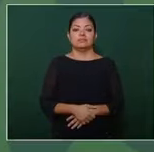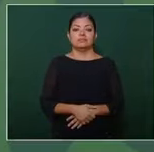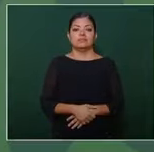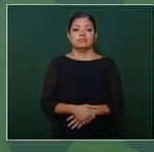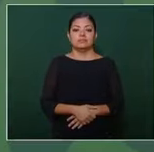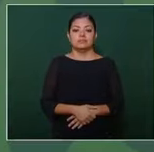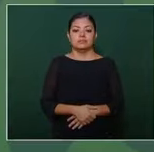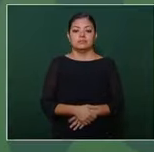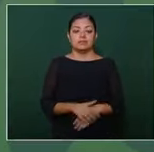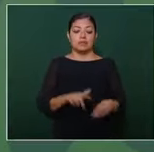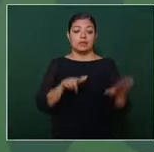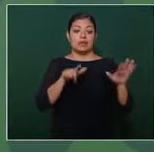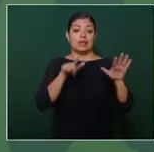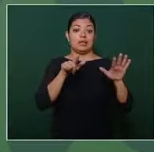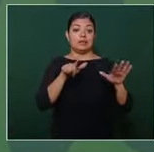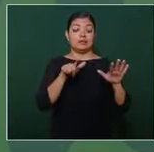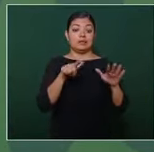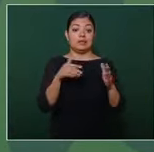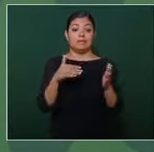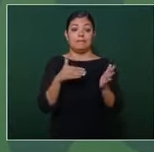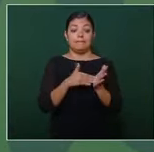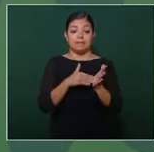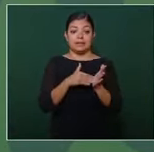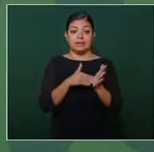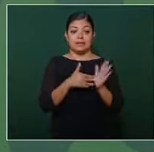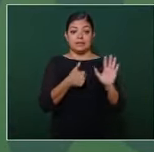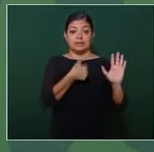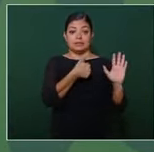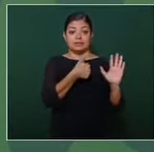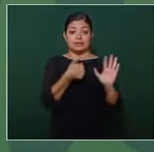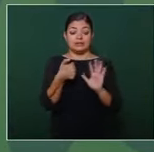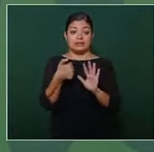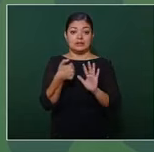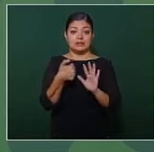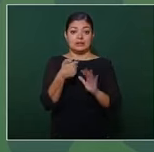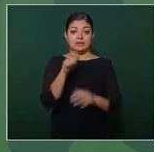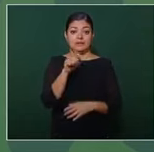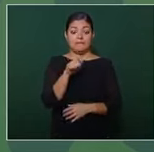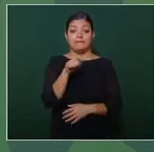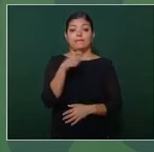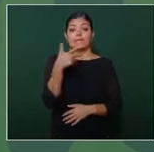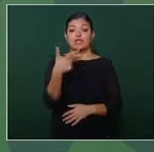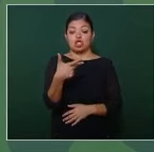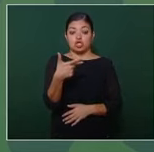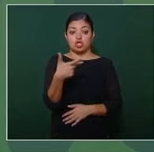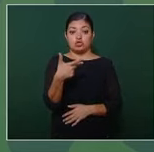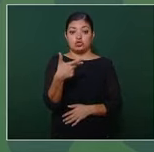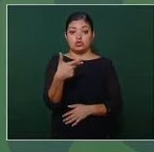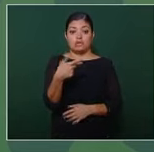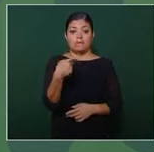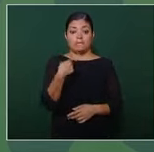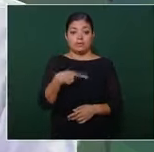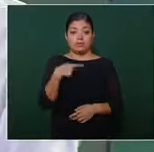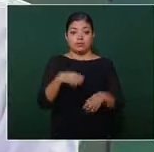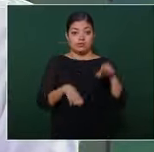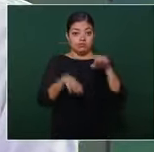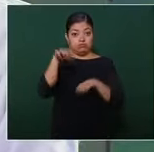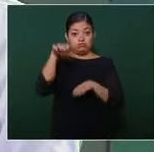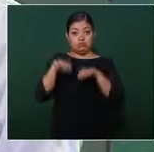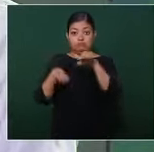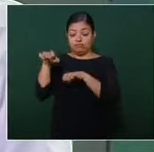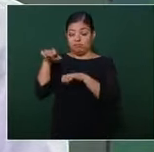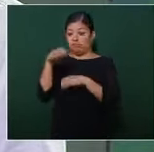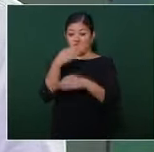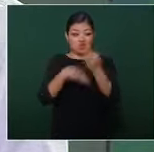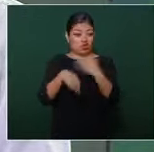diecisiete mil seiscientos veintiocho adultos mayores todos